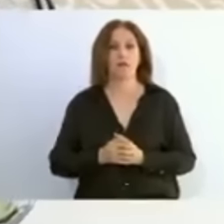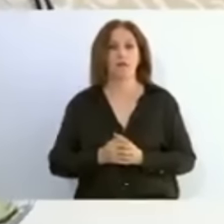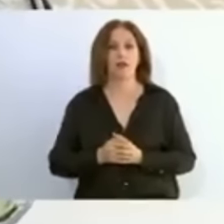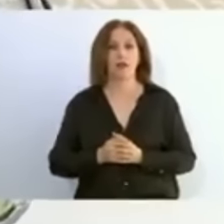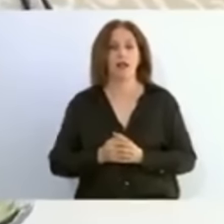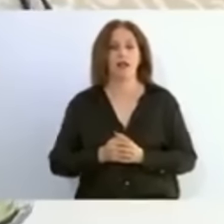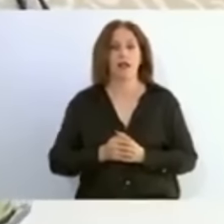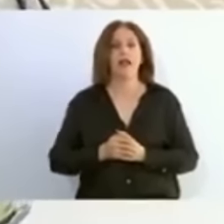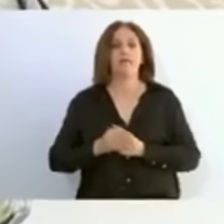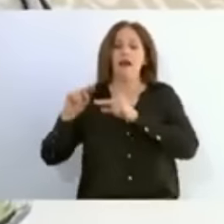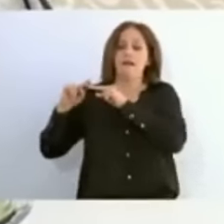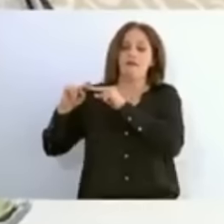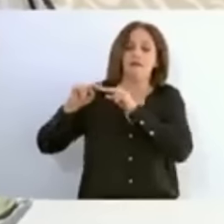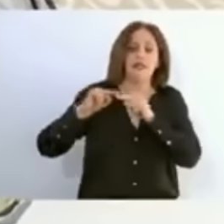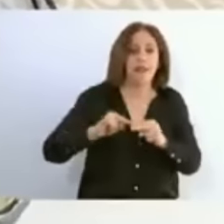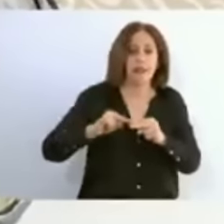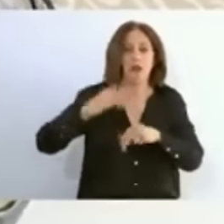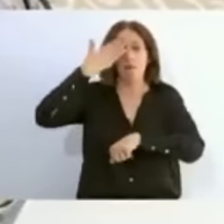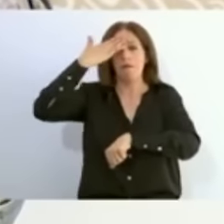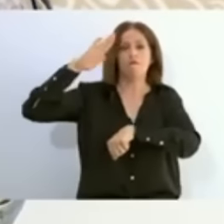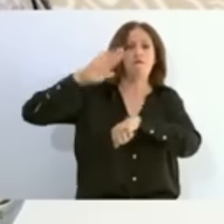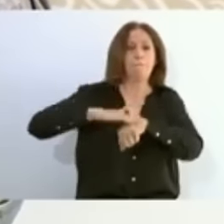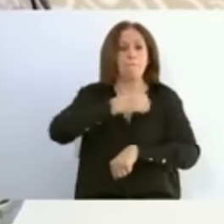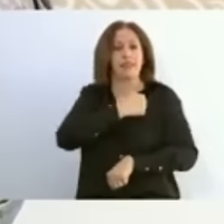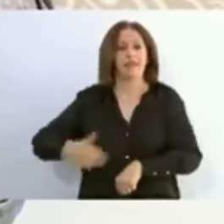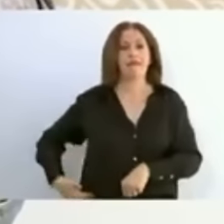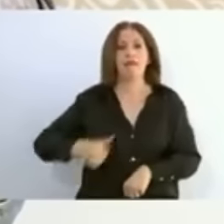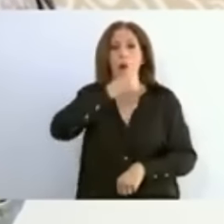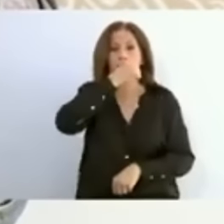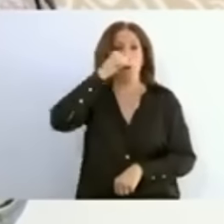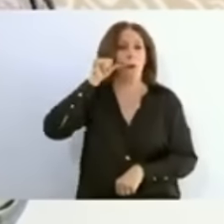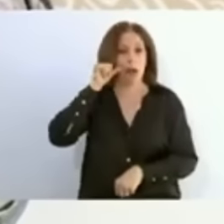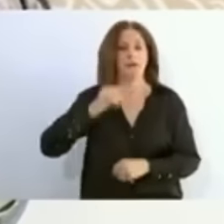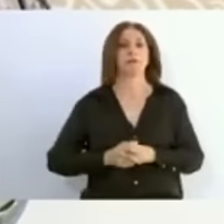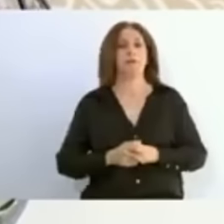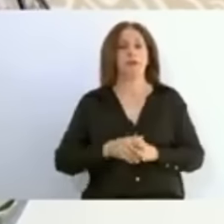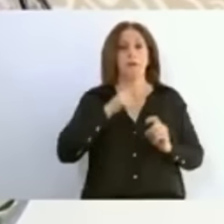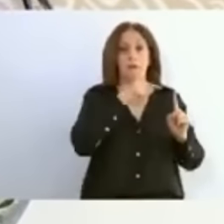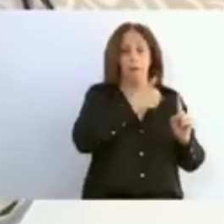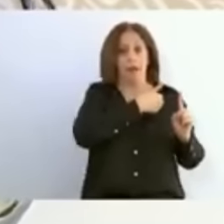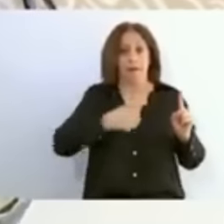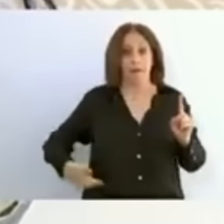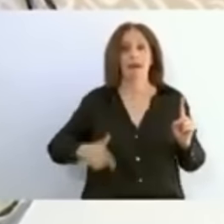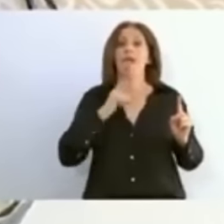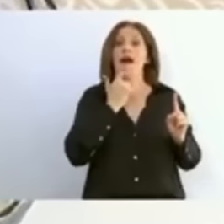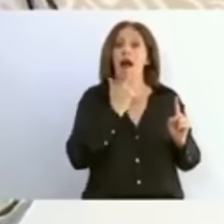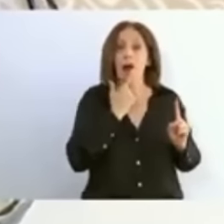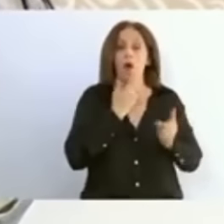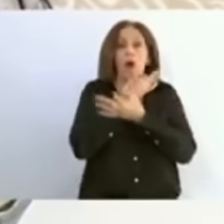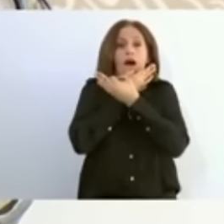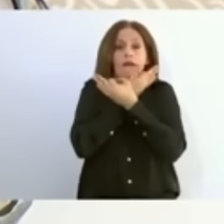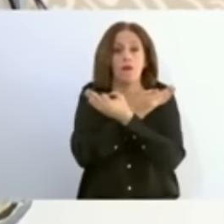natalicio del presidente Juárez el presidente de la República anunció un plan muy importante de